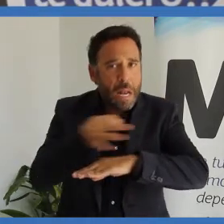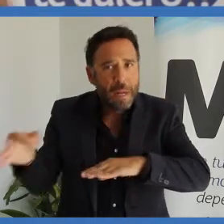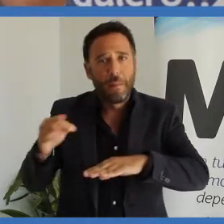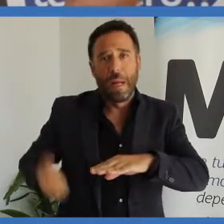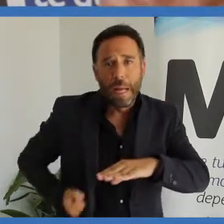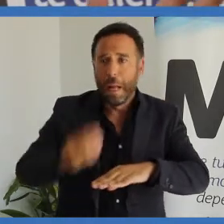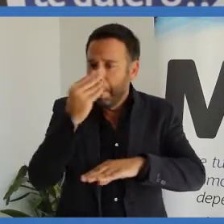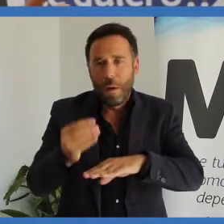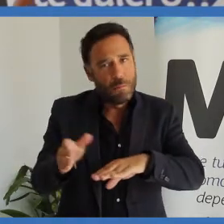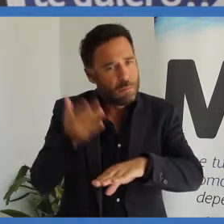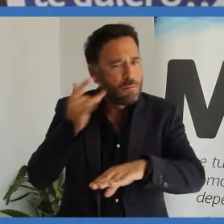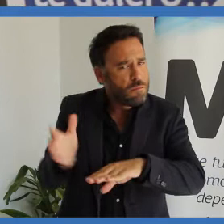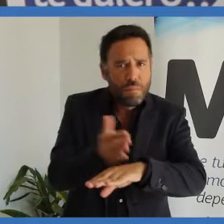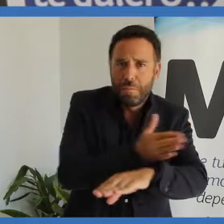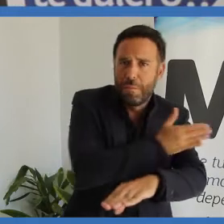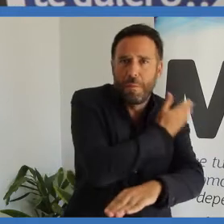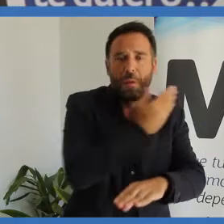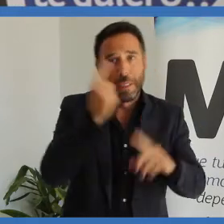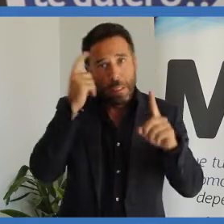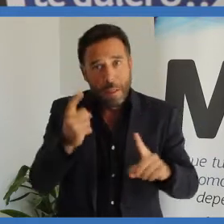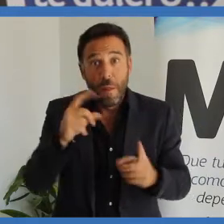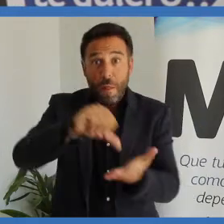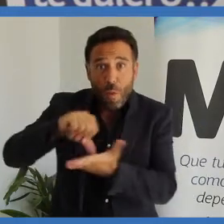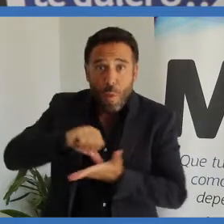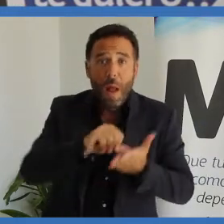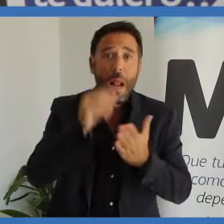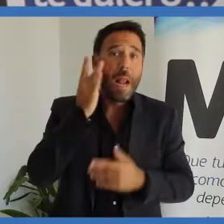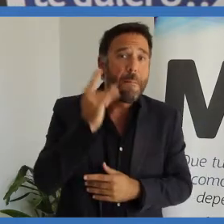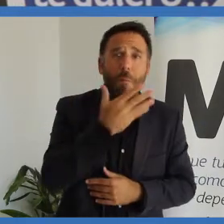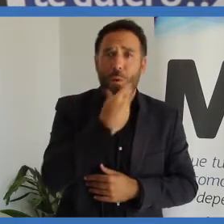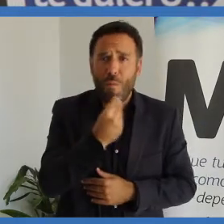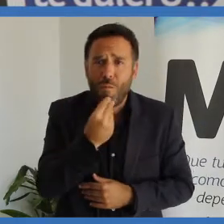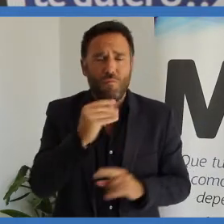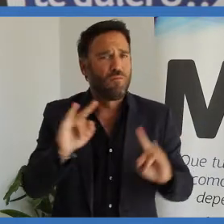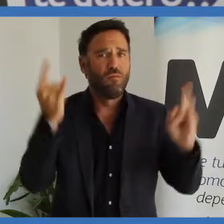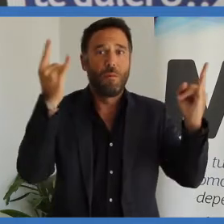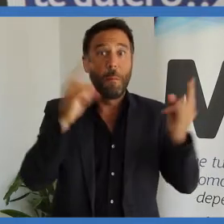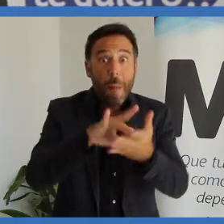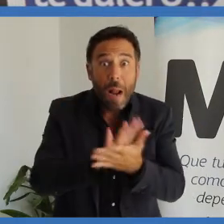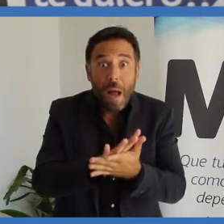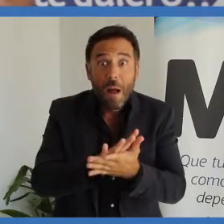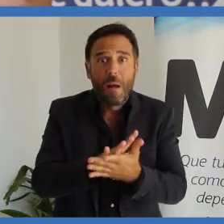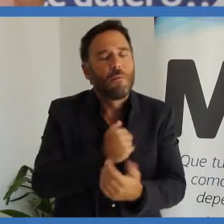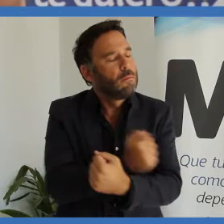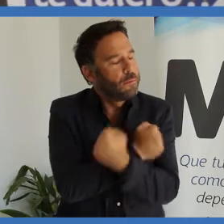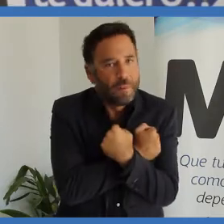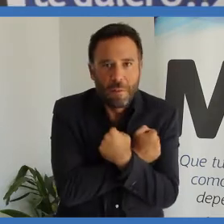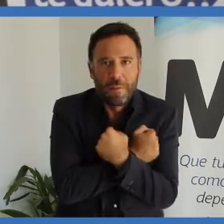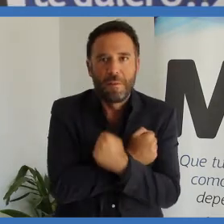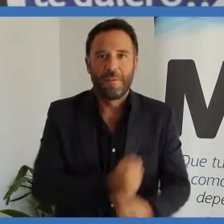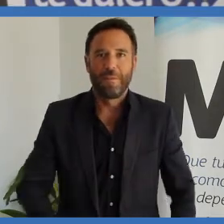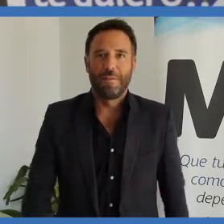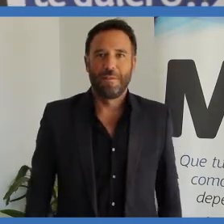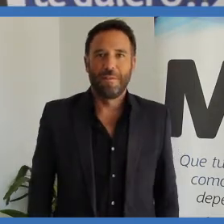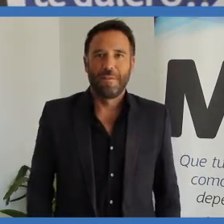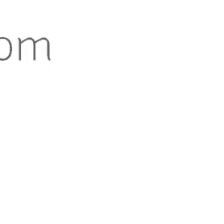es posible. Y limpiando las calles para que se nos vea como una ciudad limpia, bonita, blanca y azul. Málaga, Málaga, como te quiero, solo te quiero